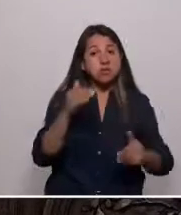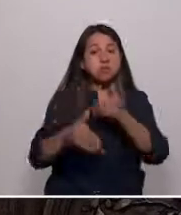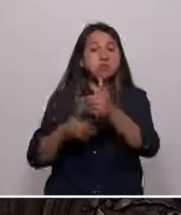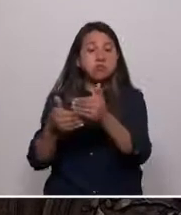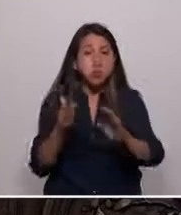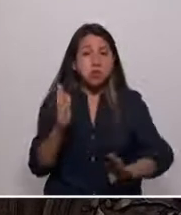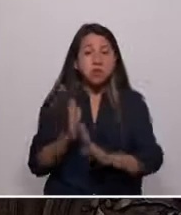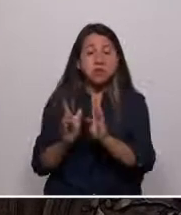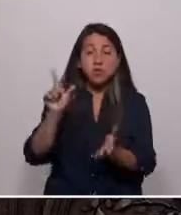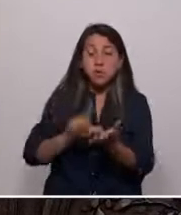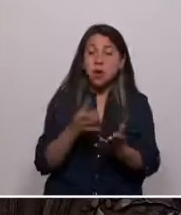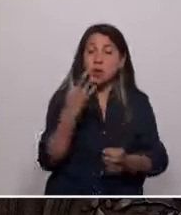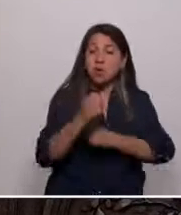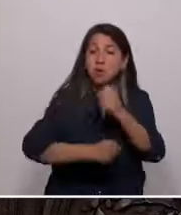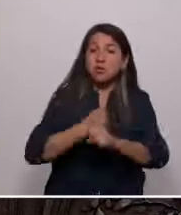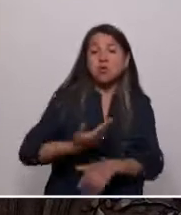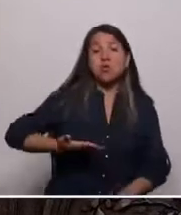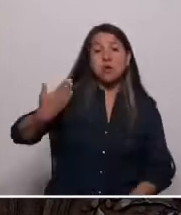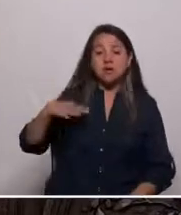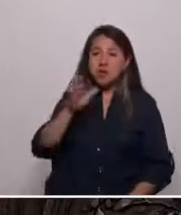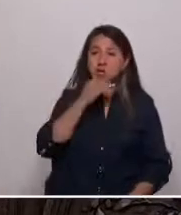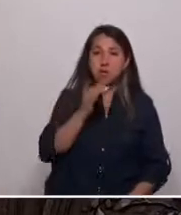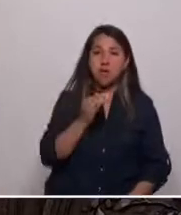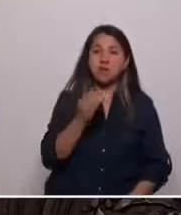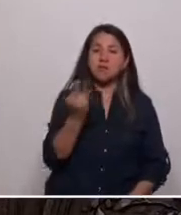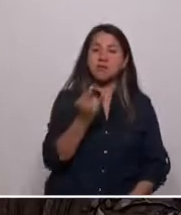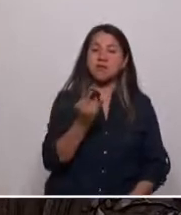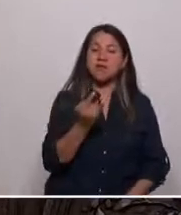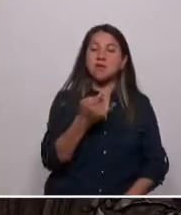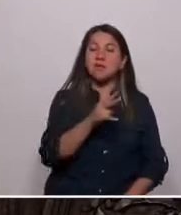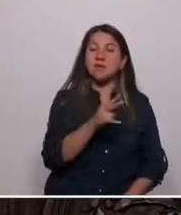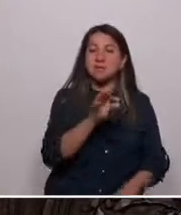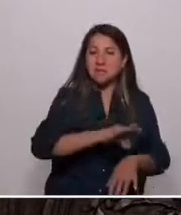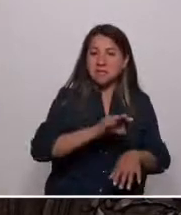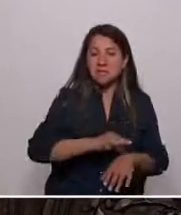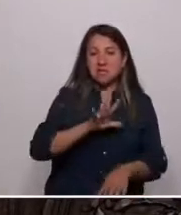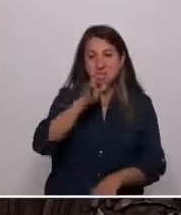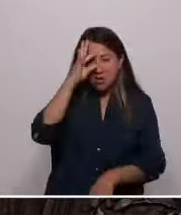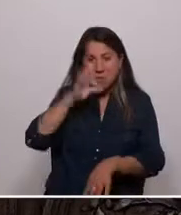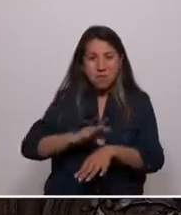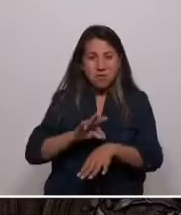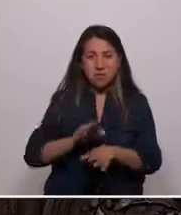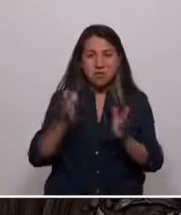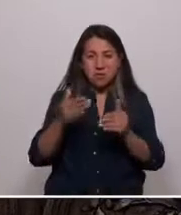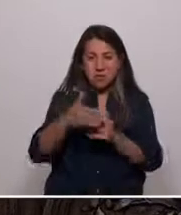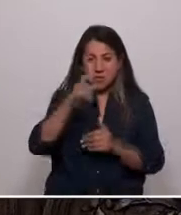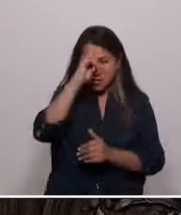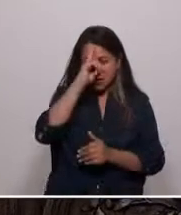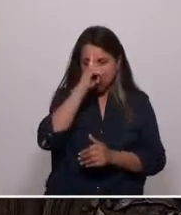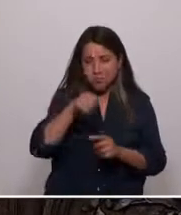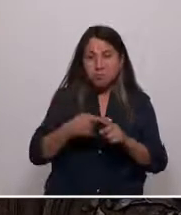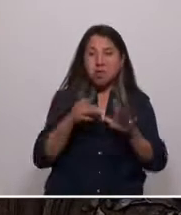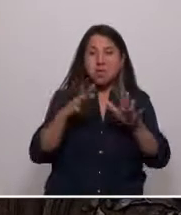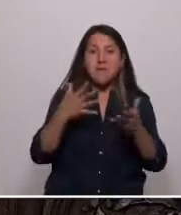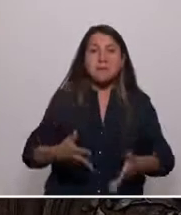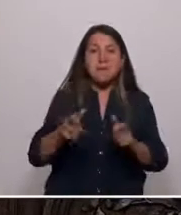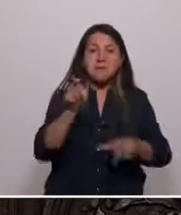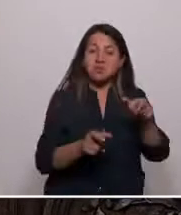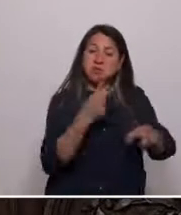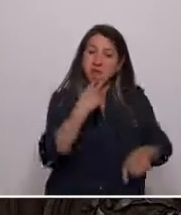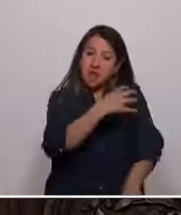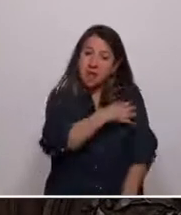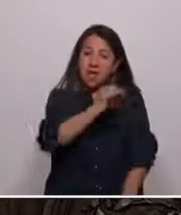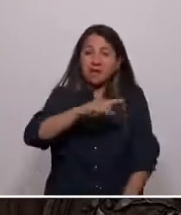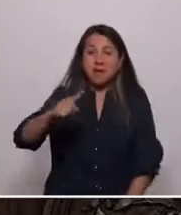donde hace cuatro años no teníamos facultad de medicina y en la cual solo existen cinco médicos especialistas por cada 10.000 habitantes. Una zona en que la